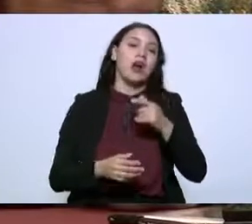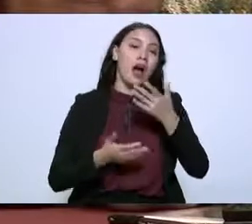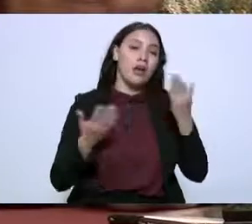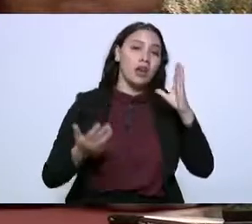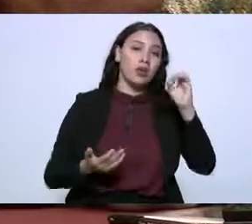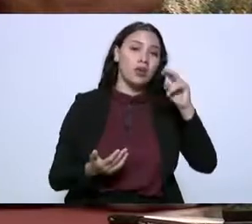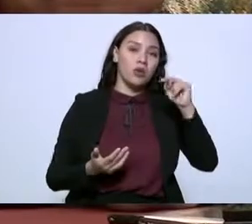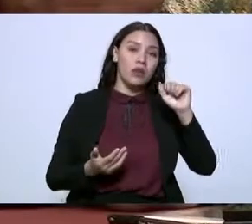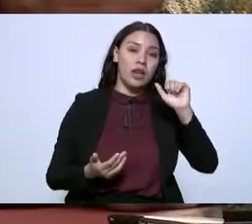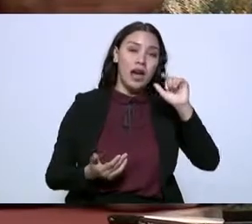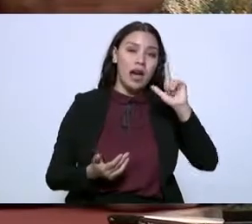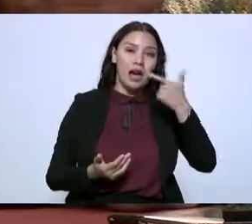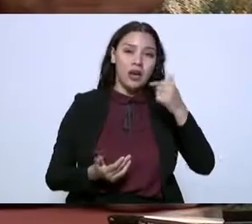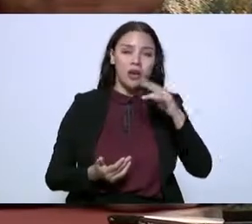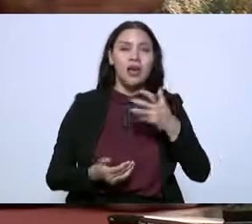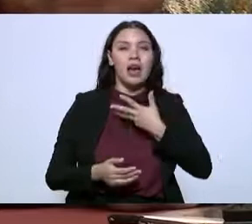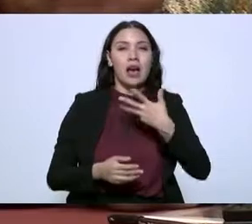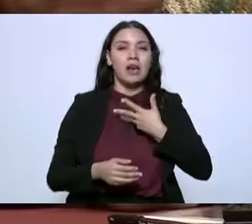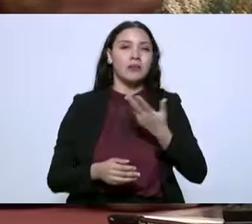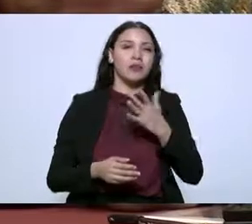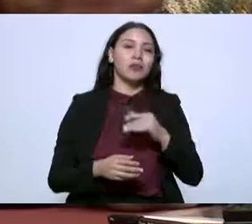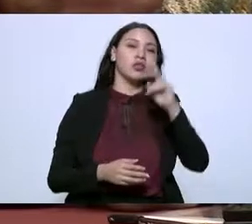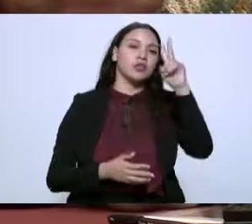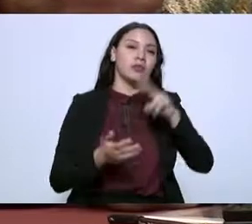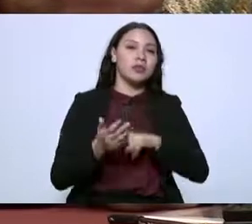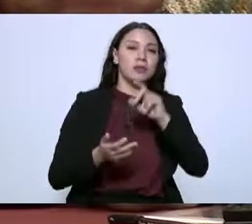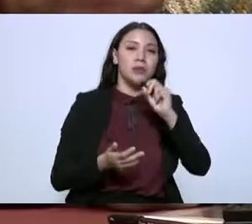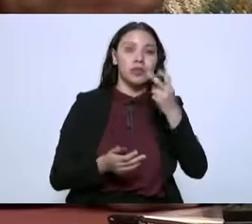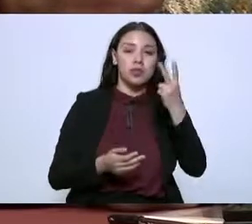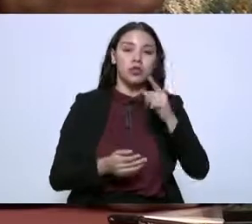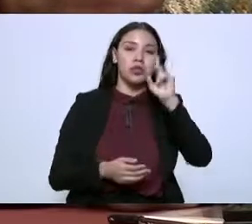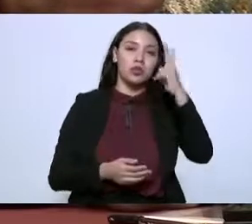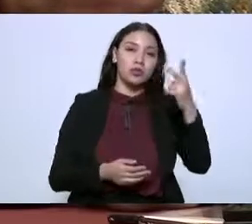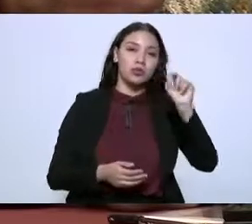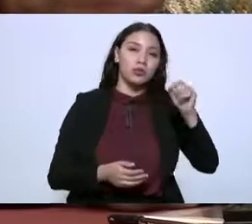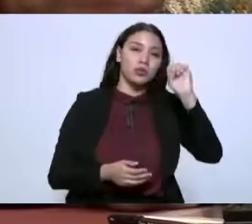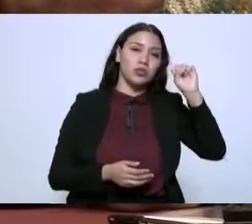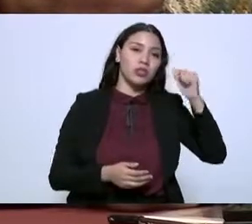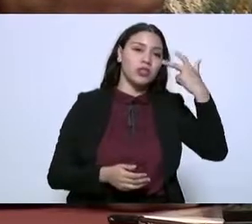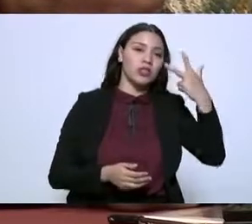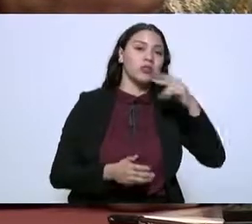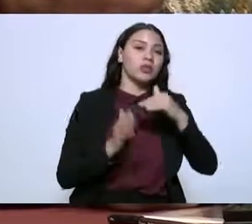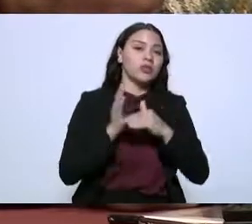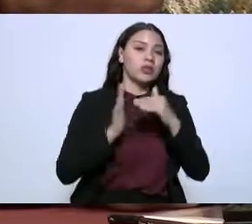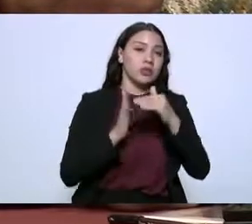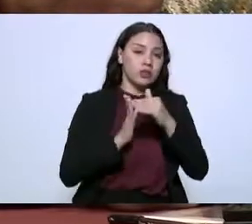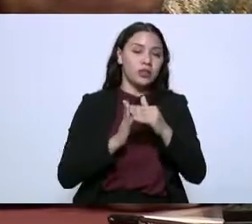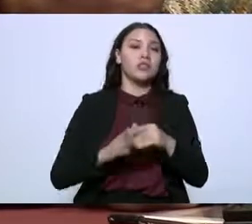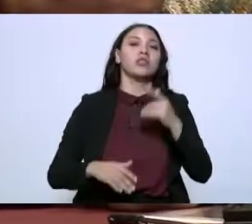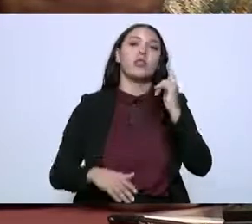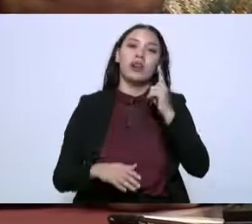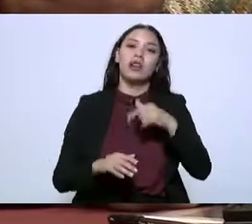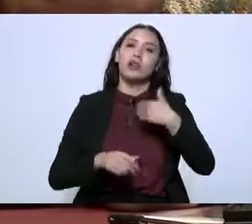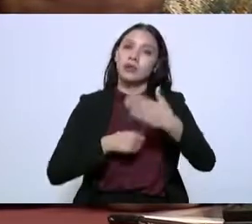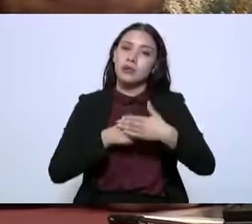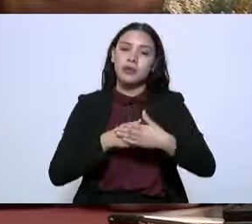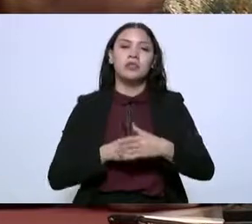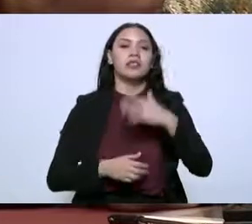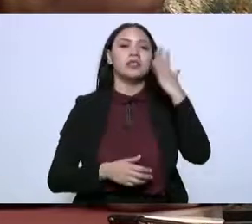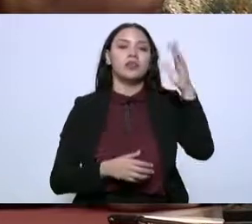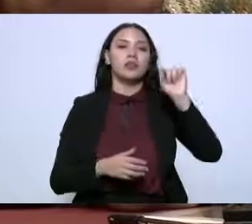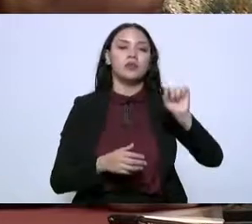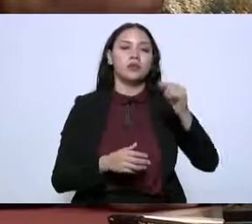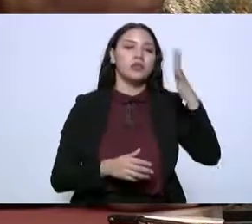inversión para el 2022 de 2.68 millones, se va a 5.5 millones